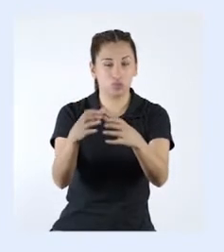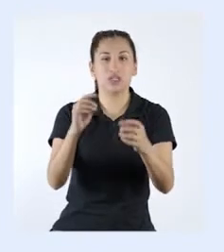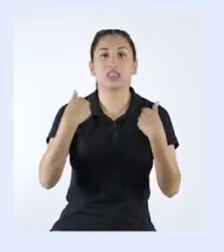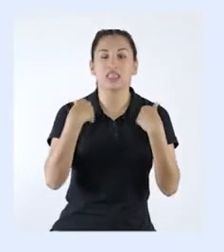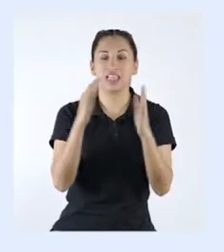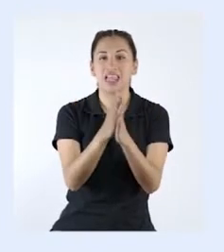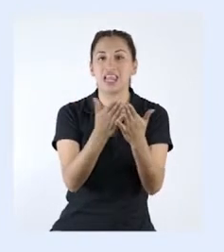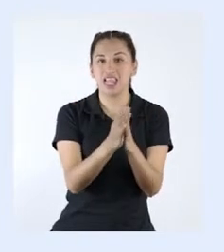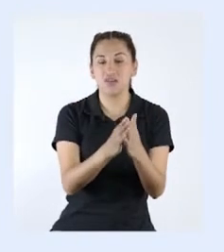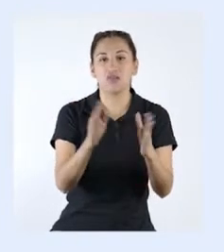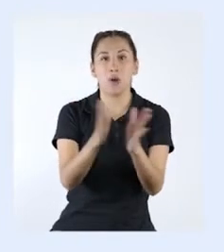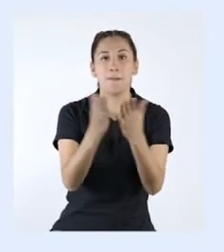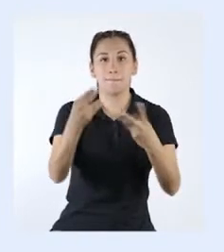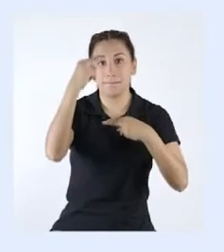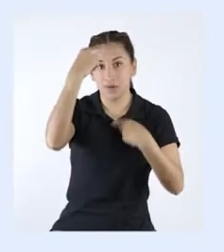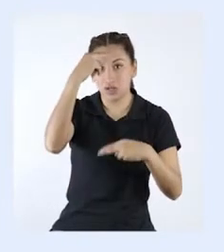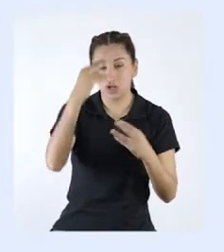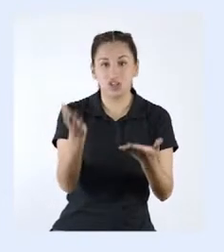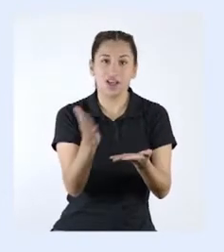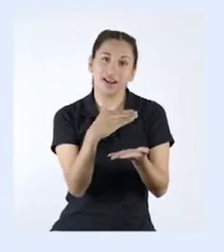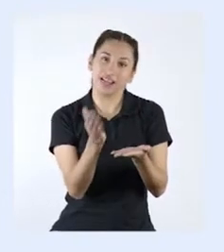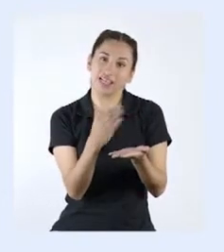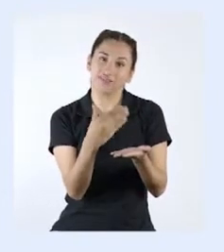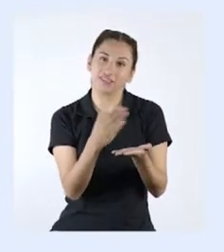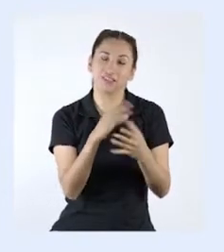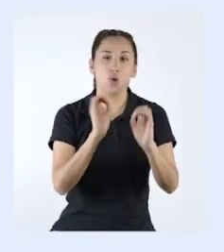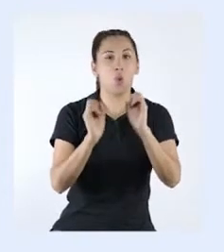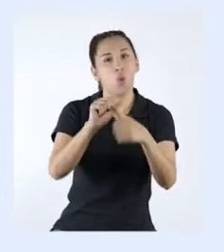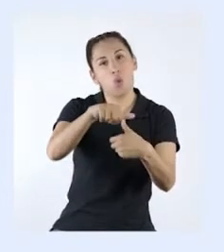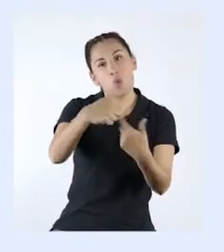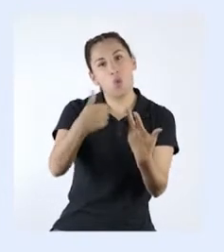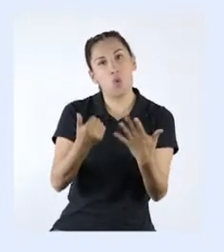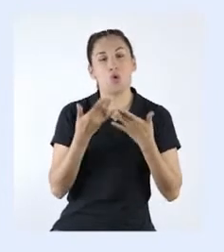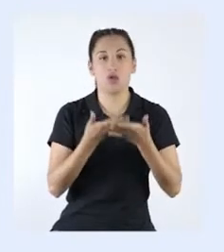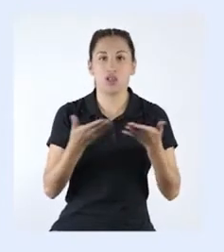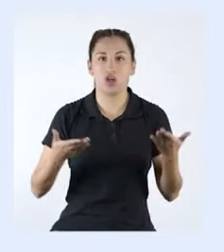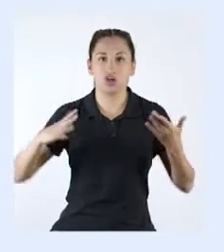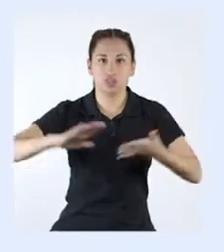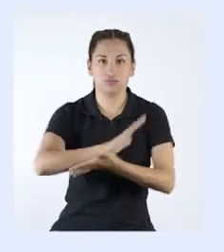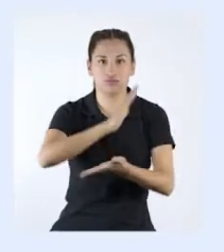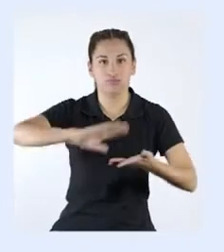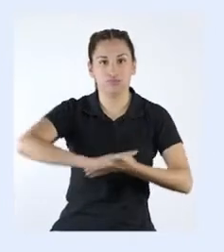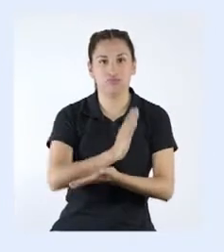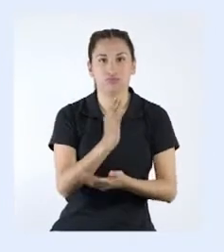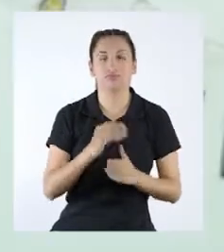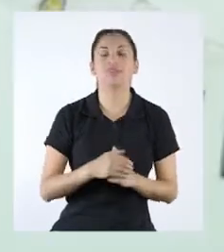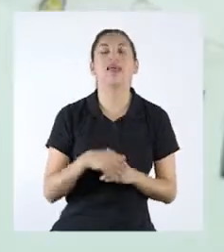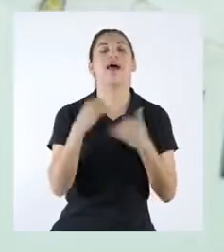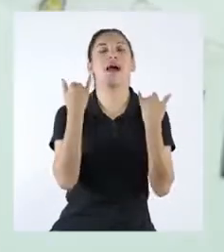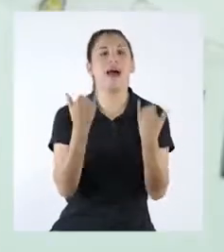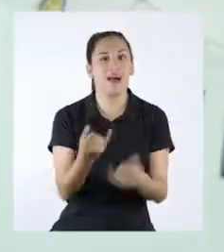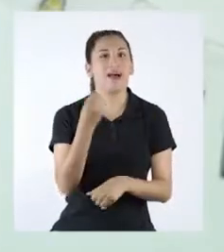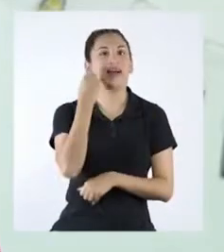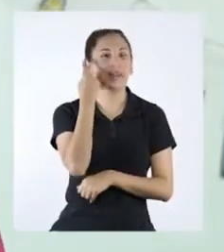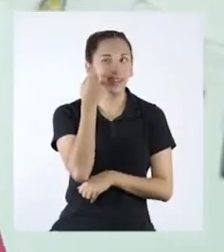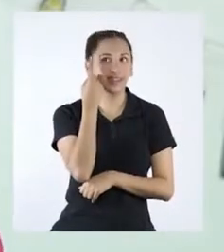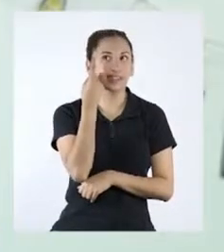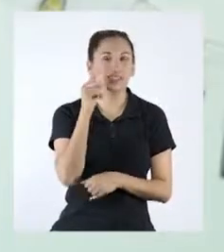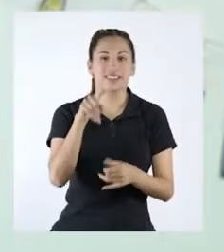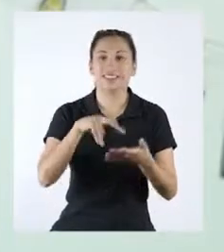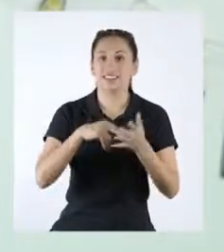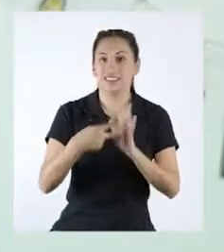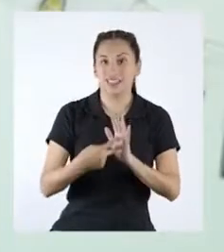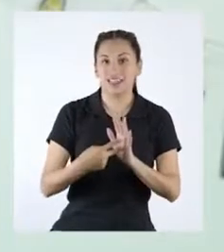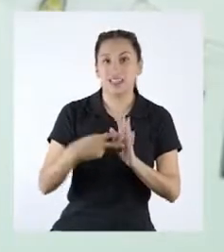Incluye libros, periódicos, revistas y otro material impreso. Ya voy entendiendo